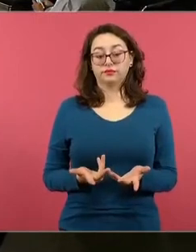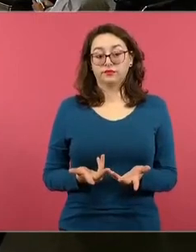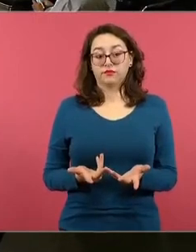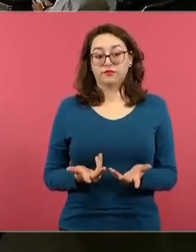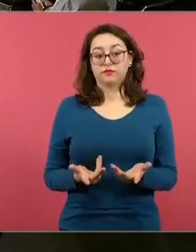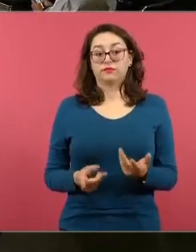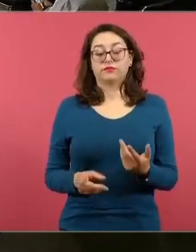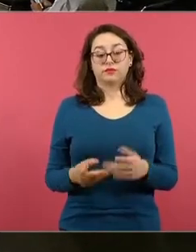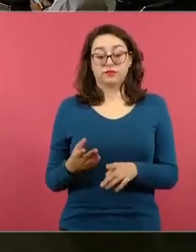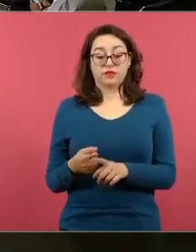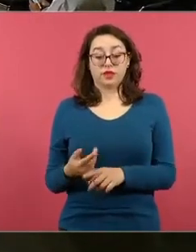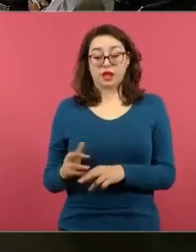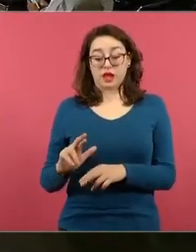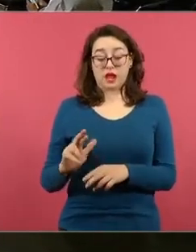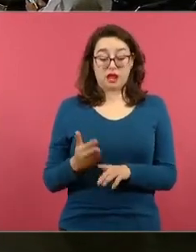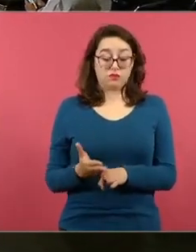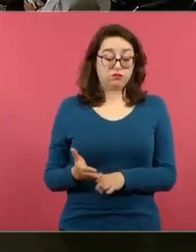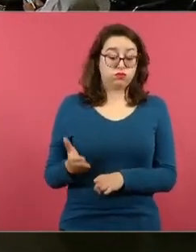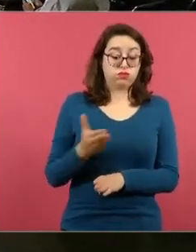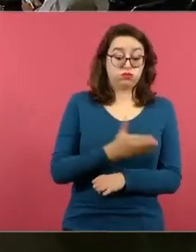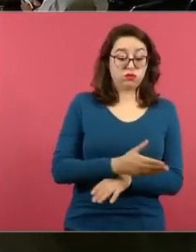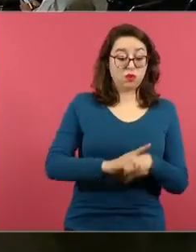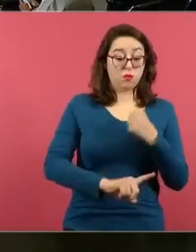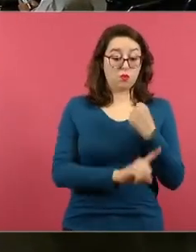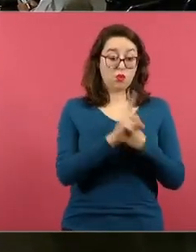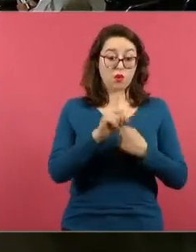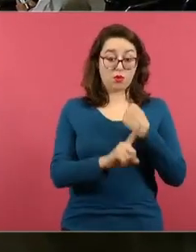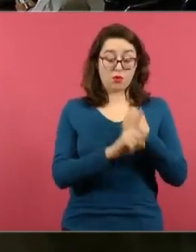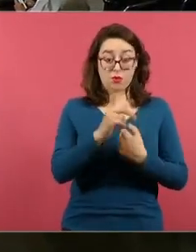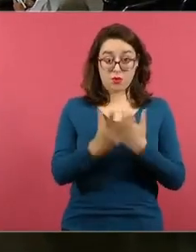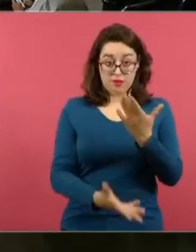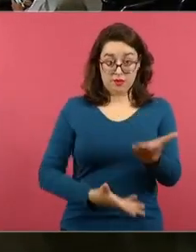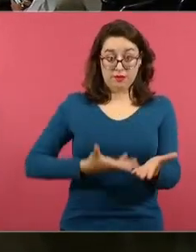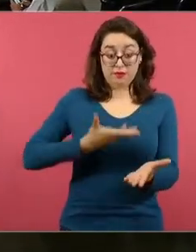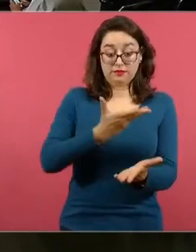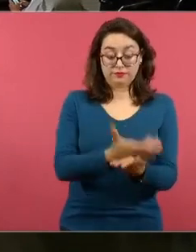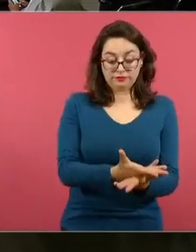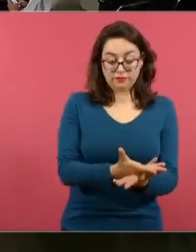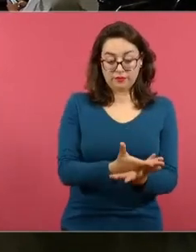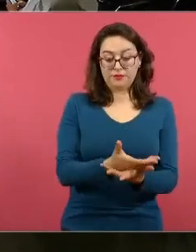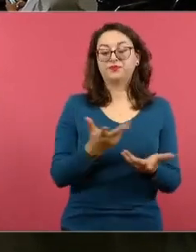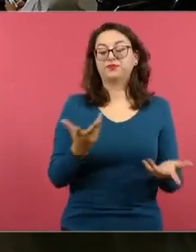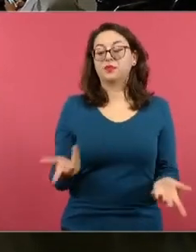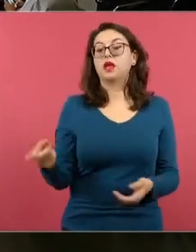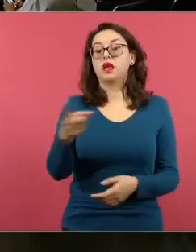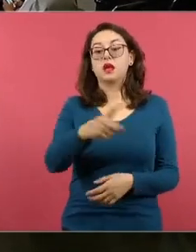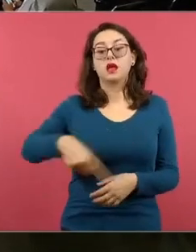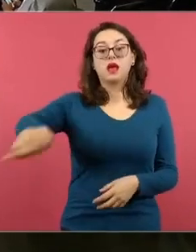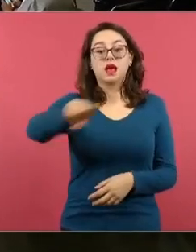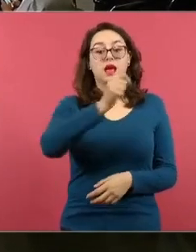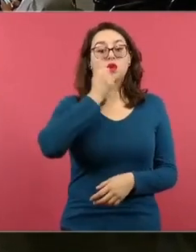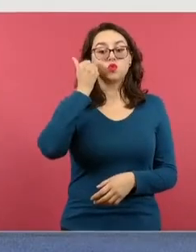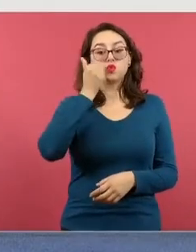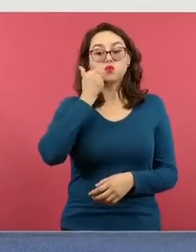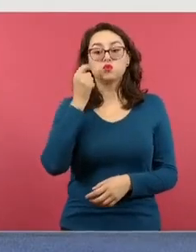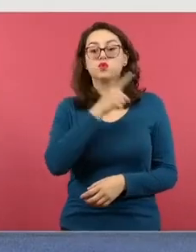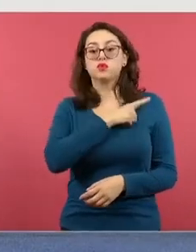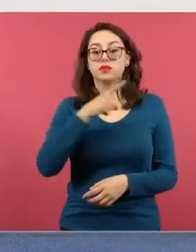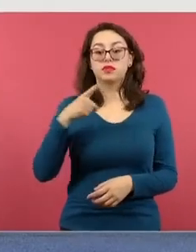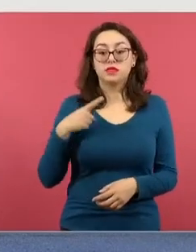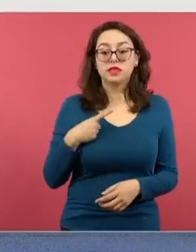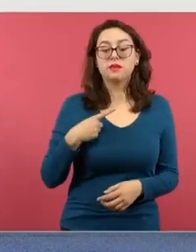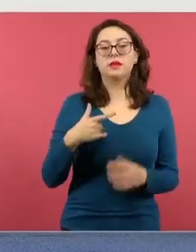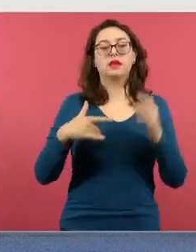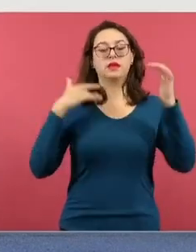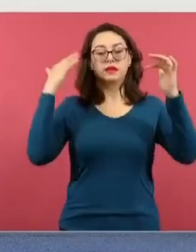problema inicial y el alumno va a preguntarse cómo utilizar la temperatura, se le va a preguntar,